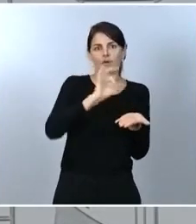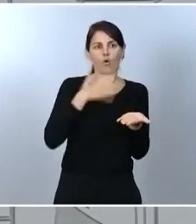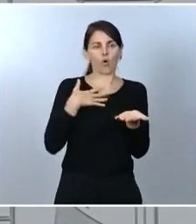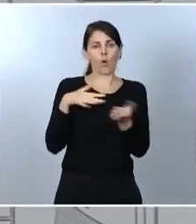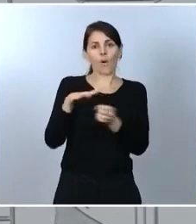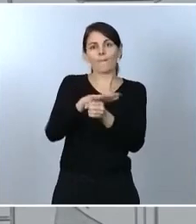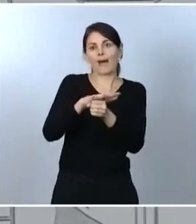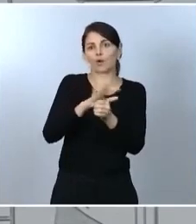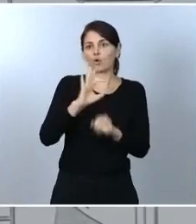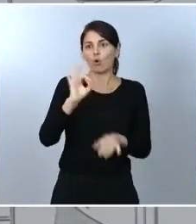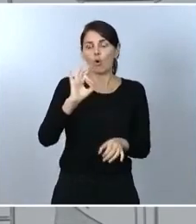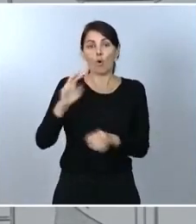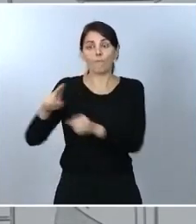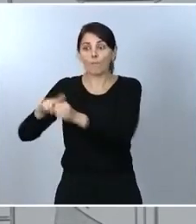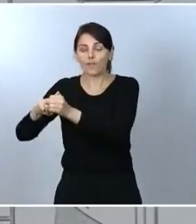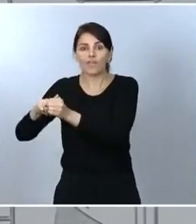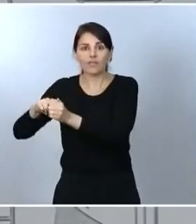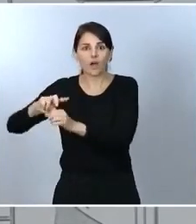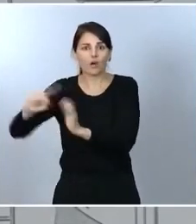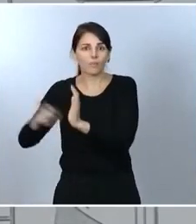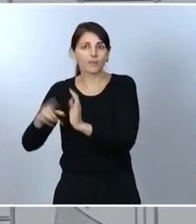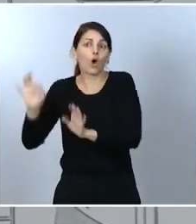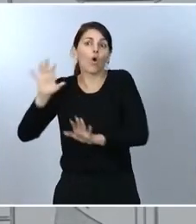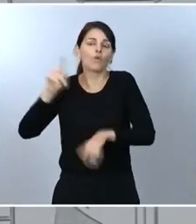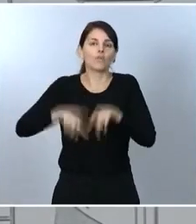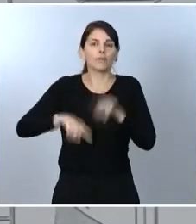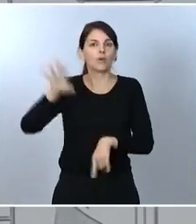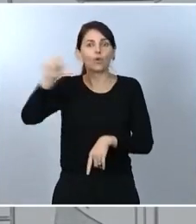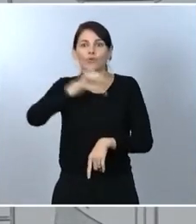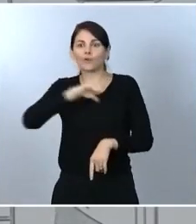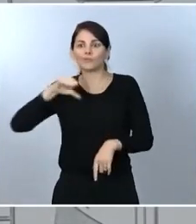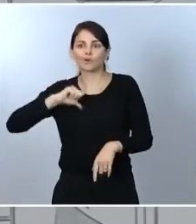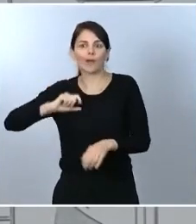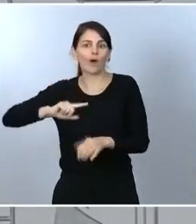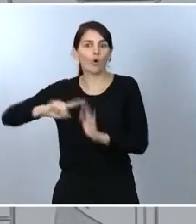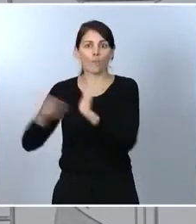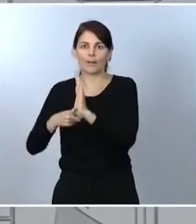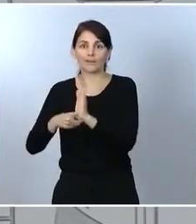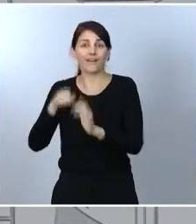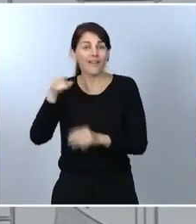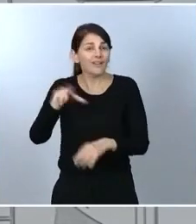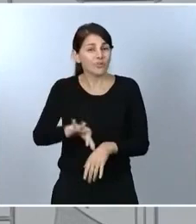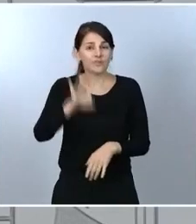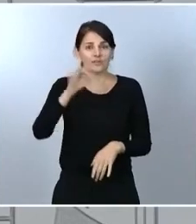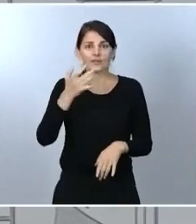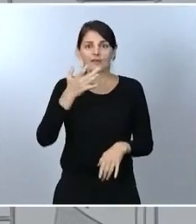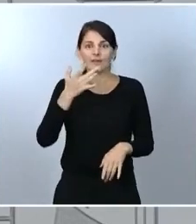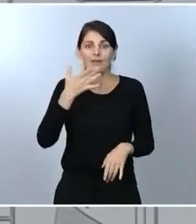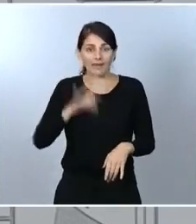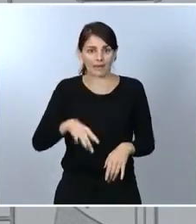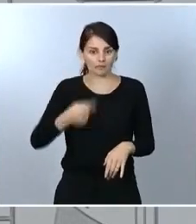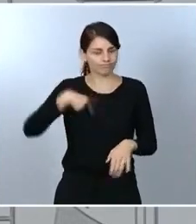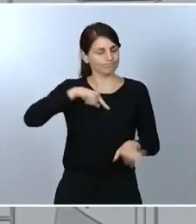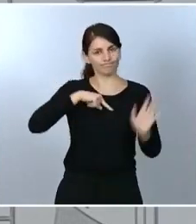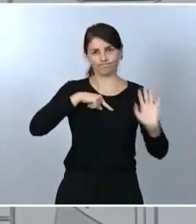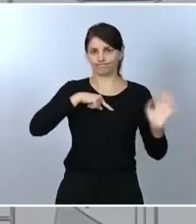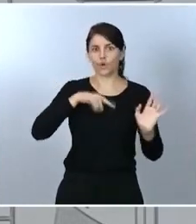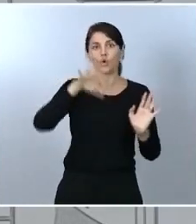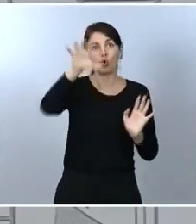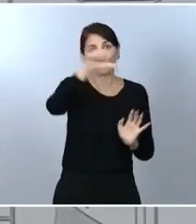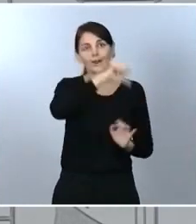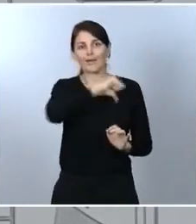en toda una comunidad. Estas son cuestiones que van a tener que decidir las comunidades autónomas en cooperación y en cogobernanza con el Ministerio de Sanidad.